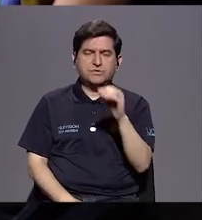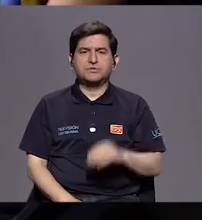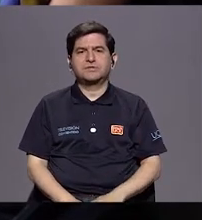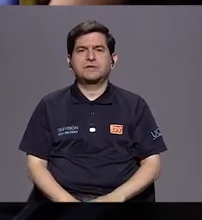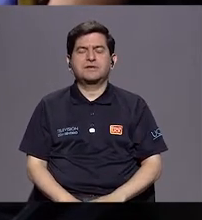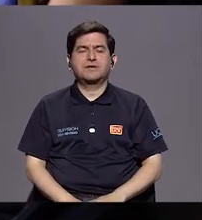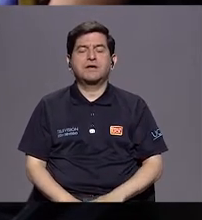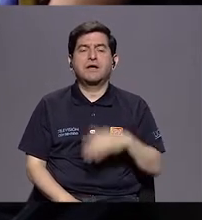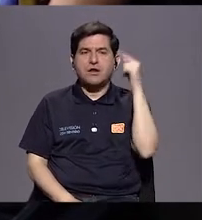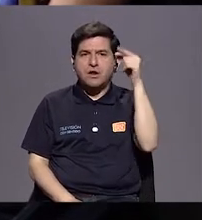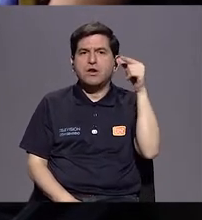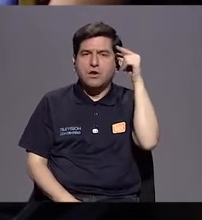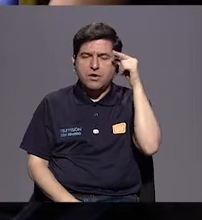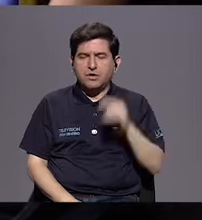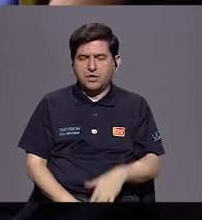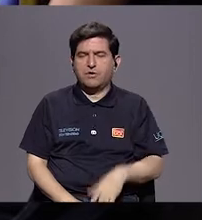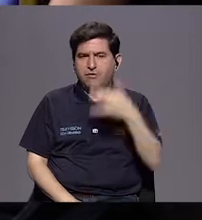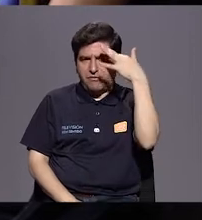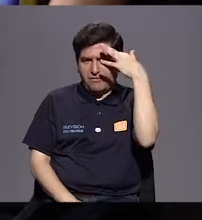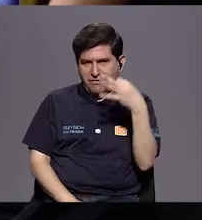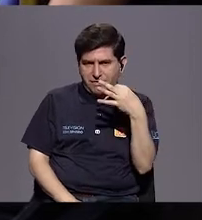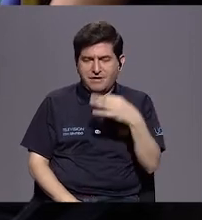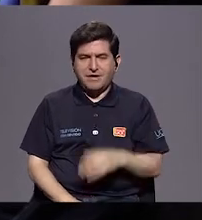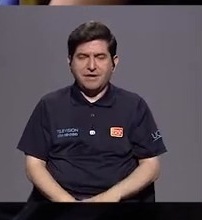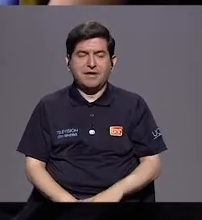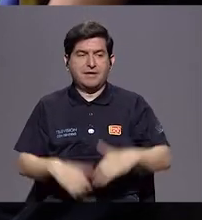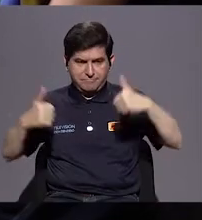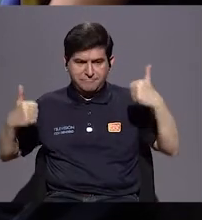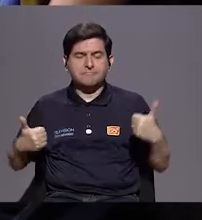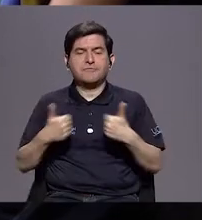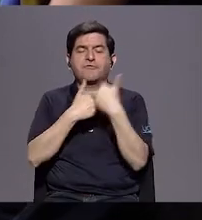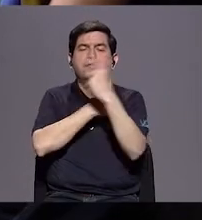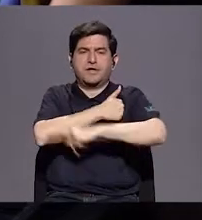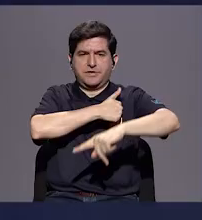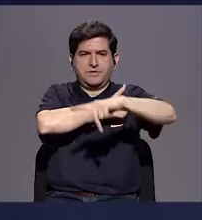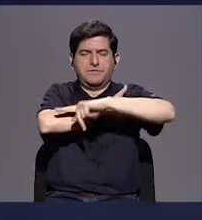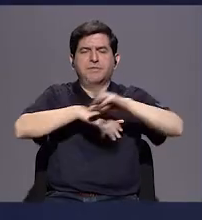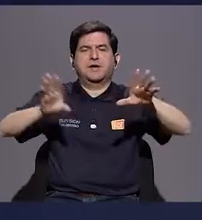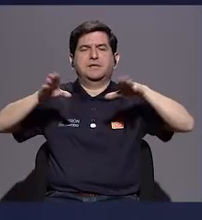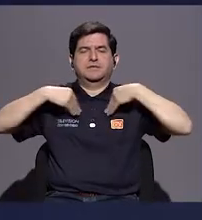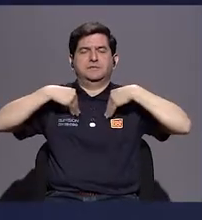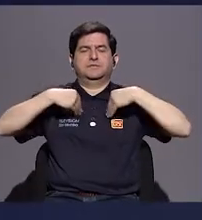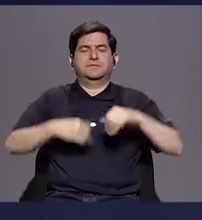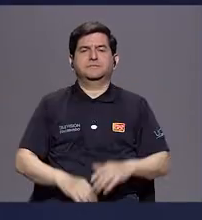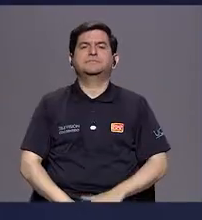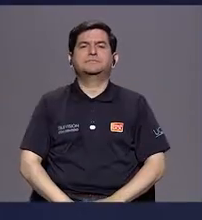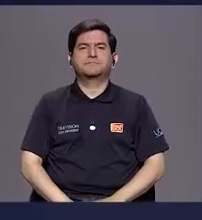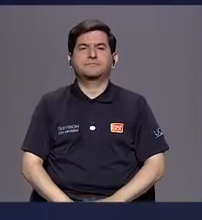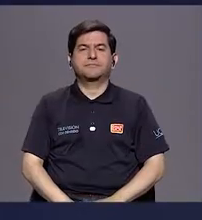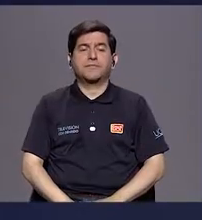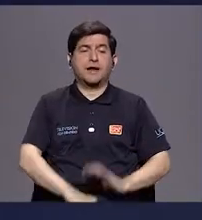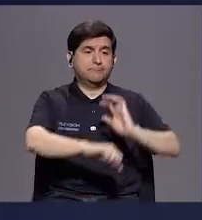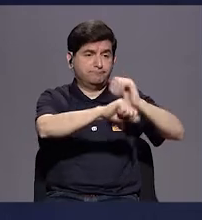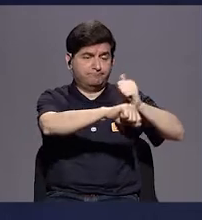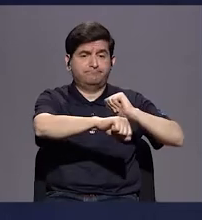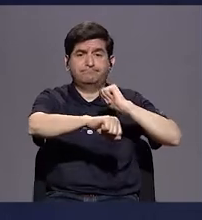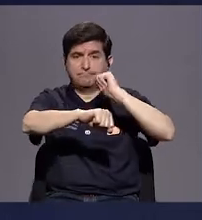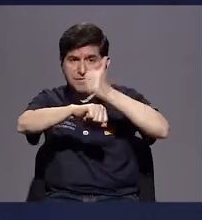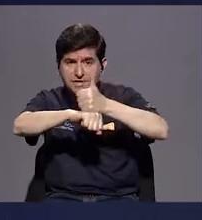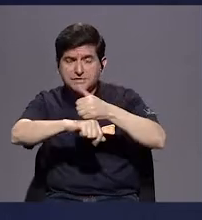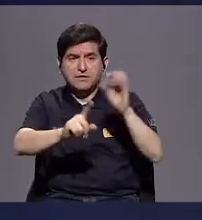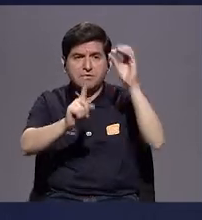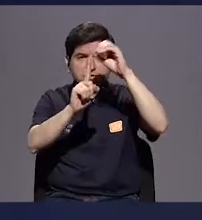apuesta, pues evidentemente hay que asumir ese reto como país. Sencillamente establece